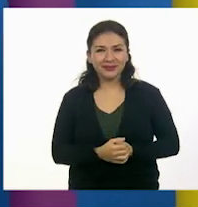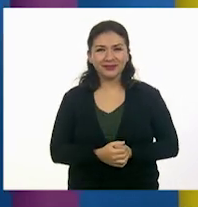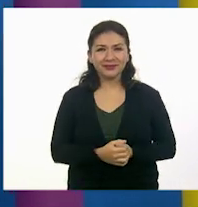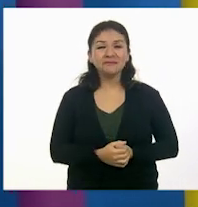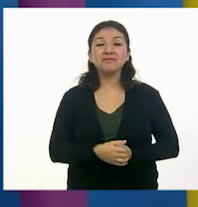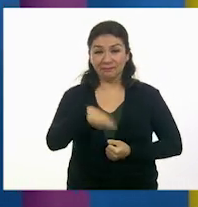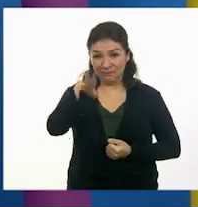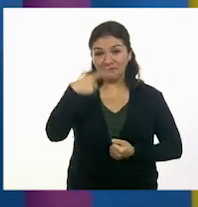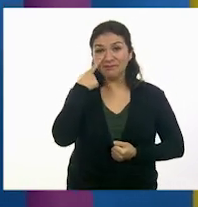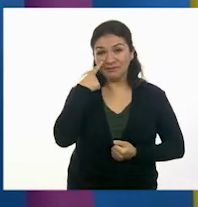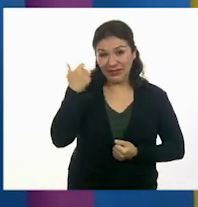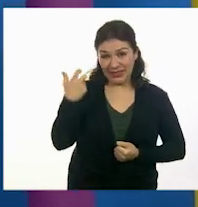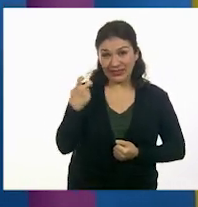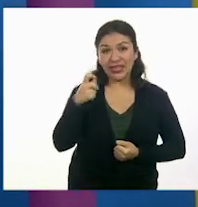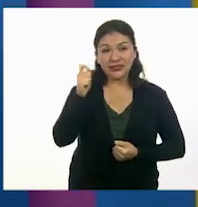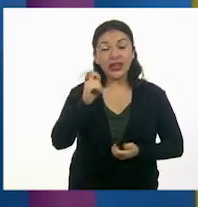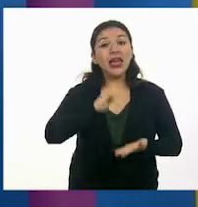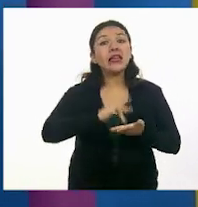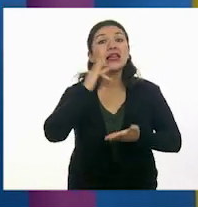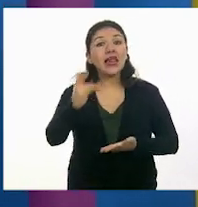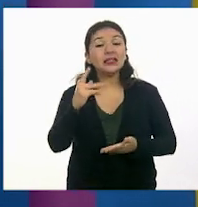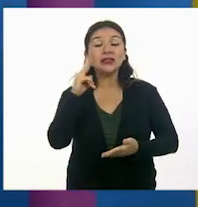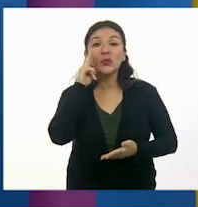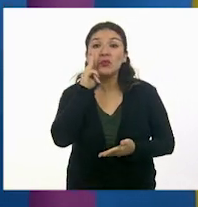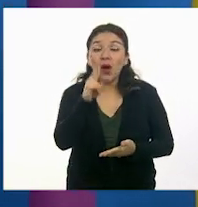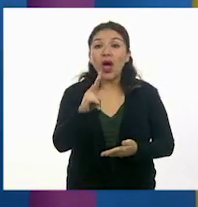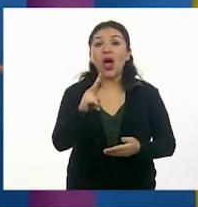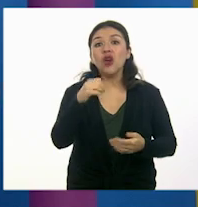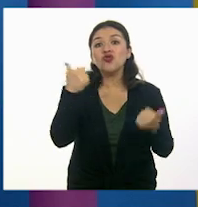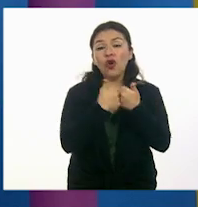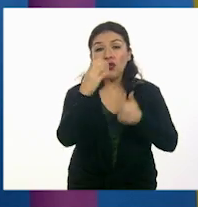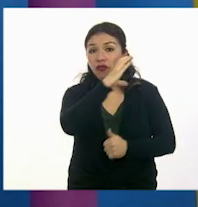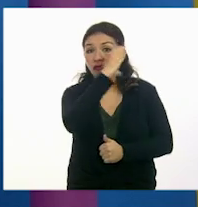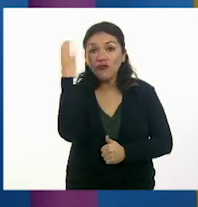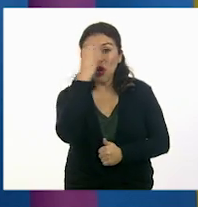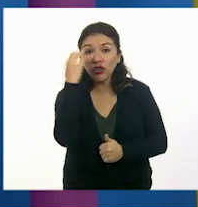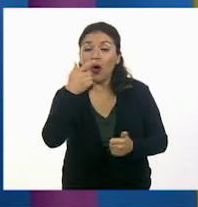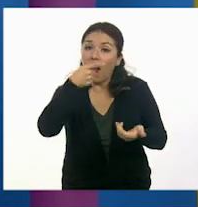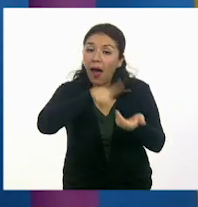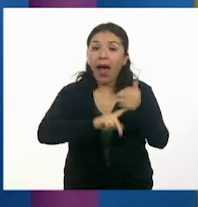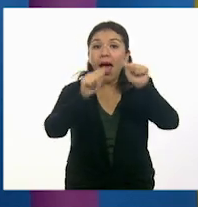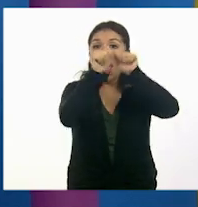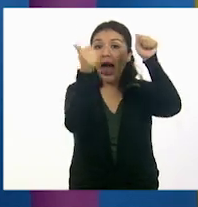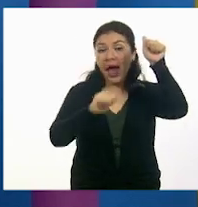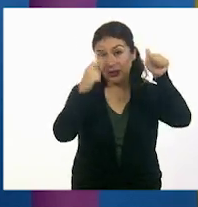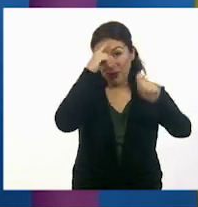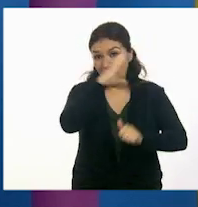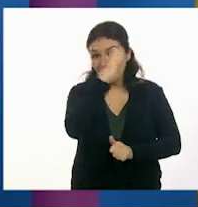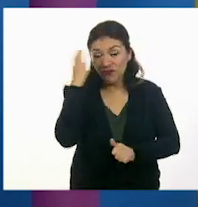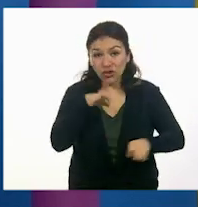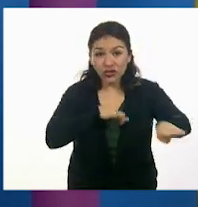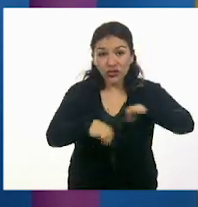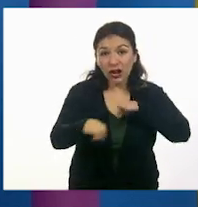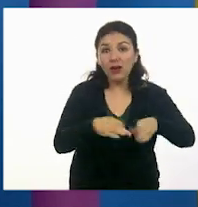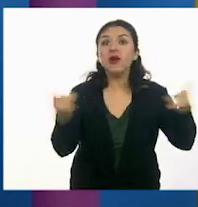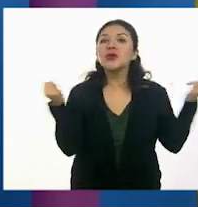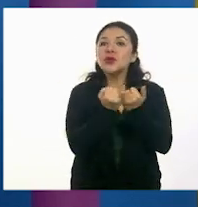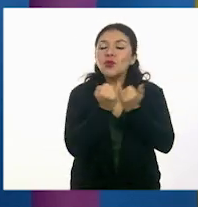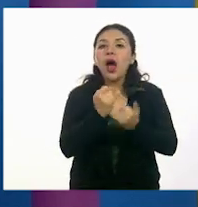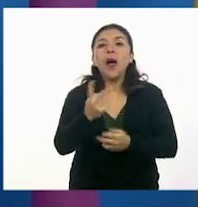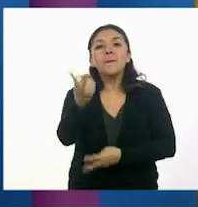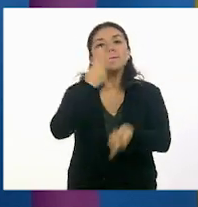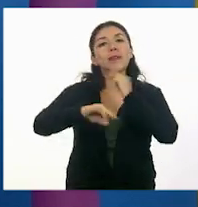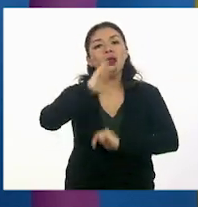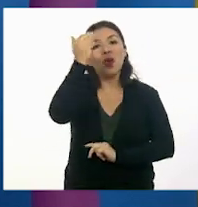Y mira, aquí está. Gracias a la evidencia que nos proporciona el arte de la fotografía, también accedemos al